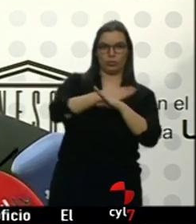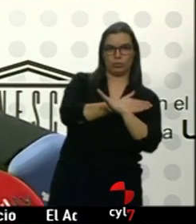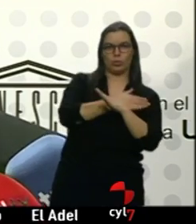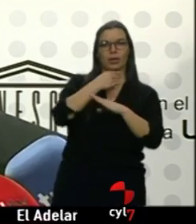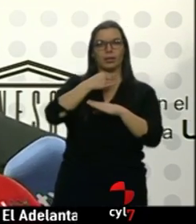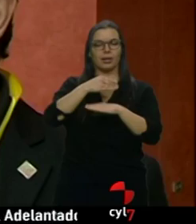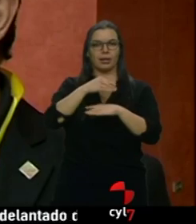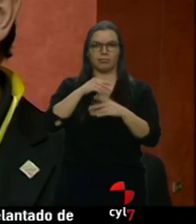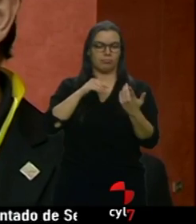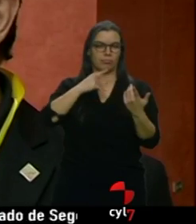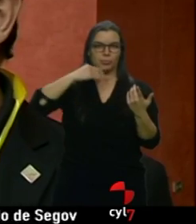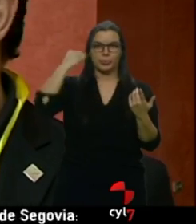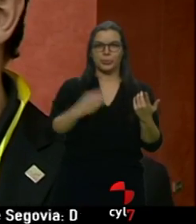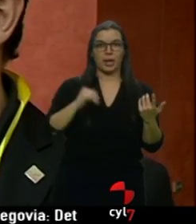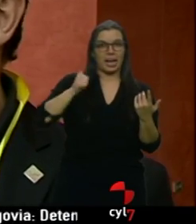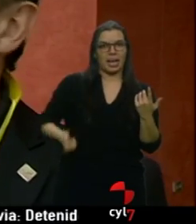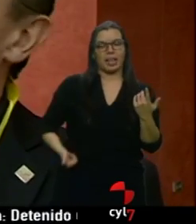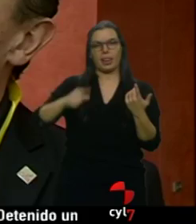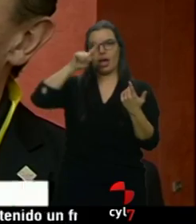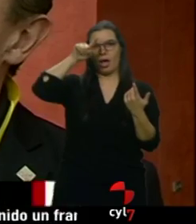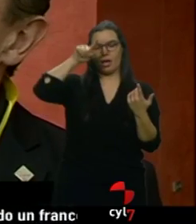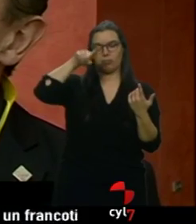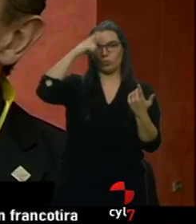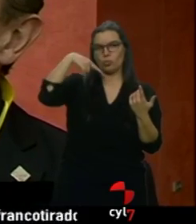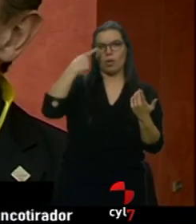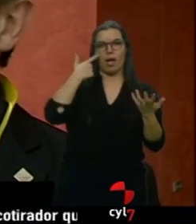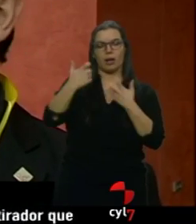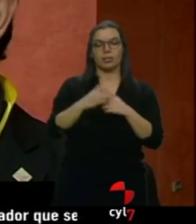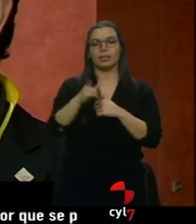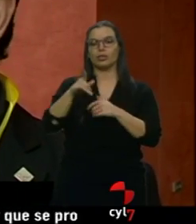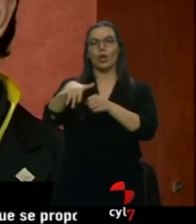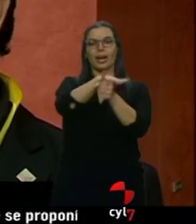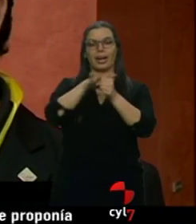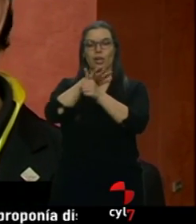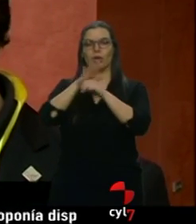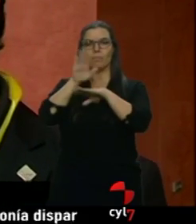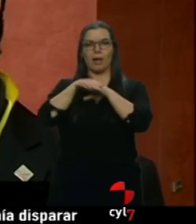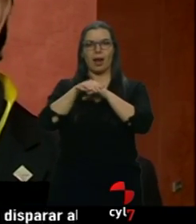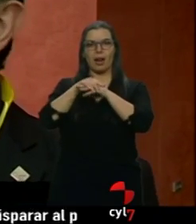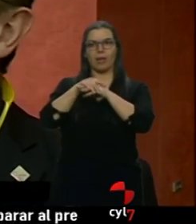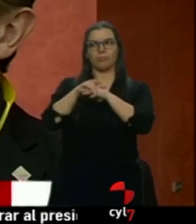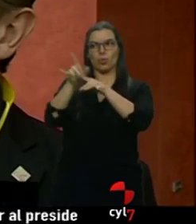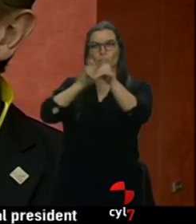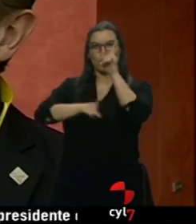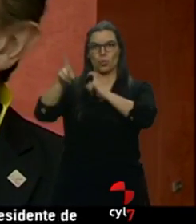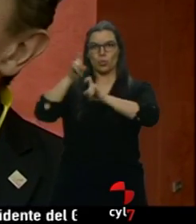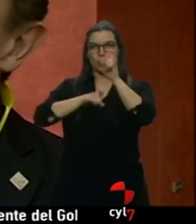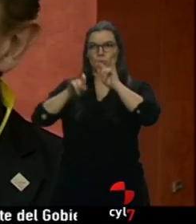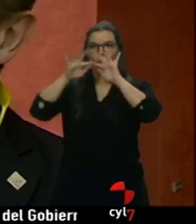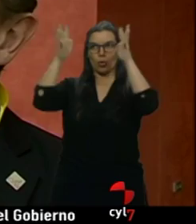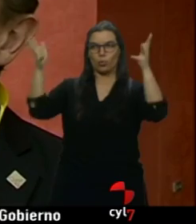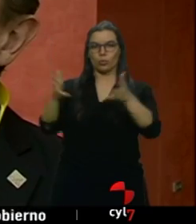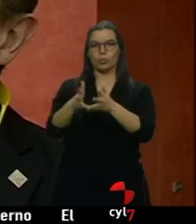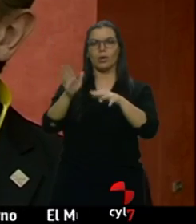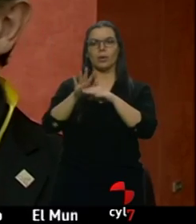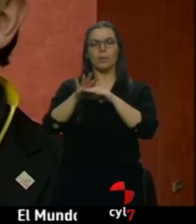arte rupestre es una alianza entre las tres regiones para potenciarse como destino a nivel global presentando el primer